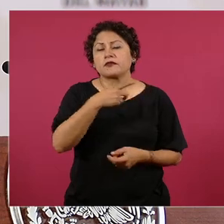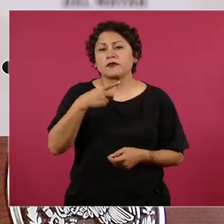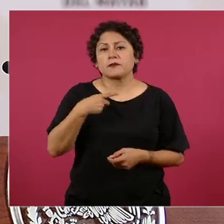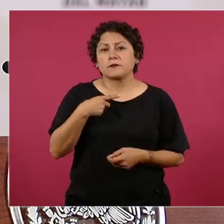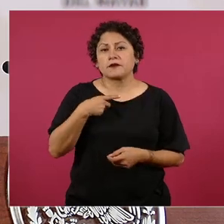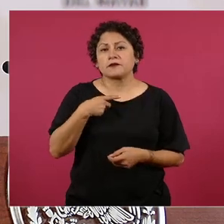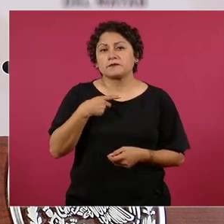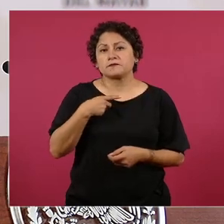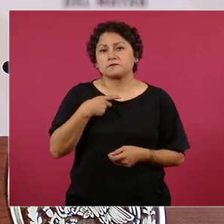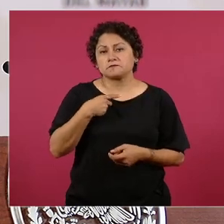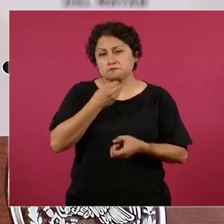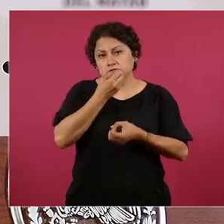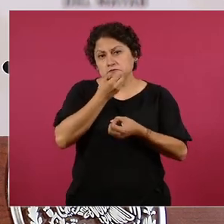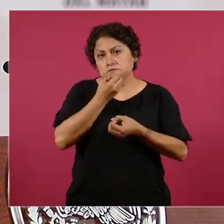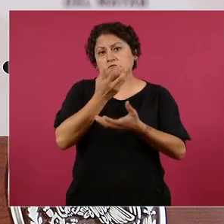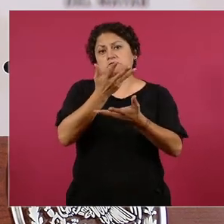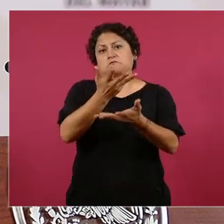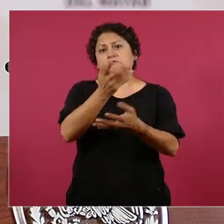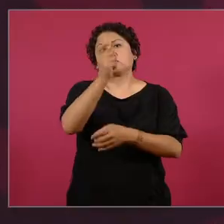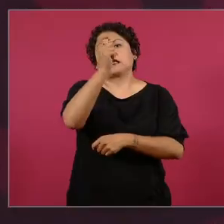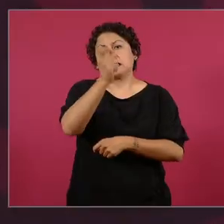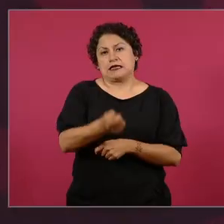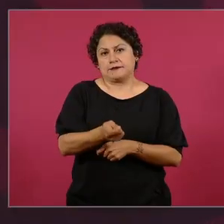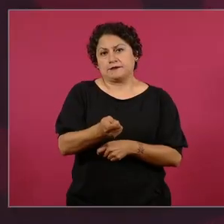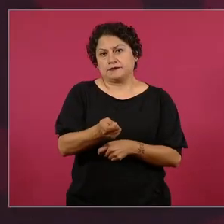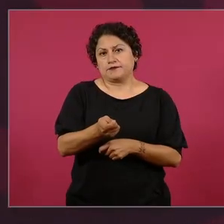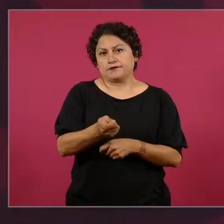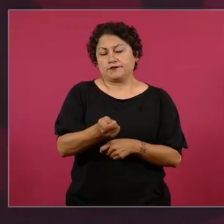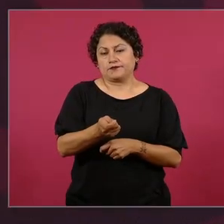expresen que en el asunto